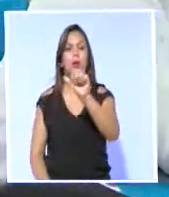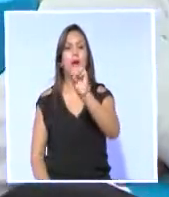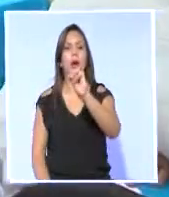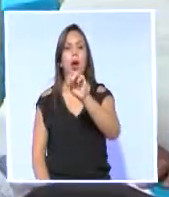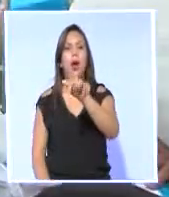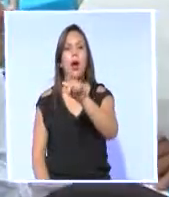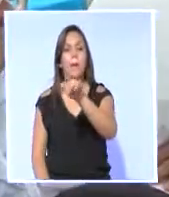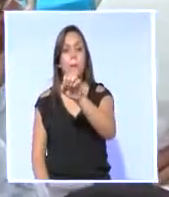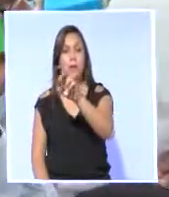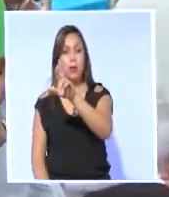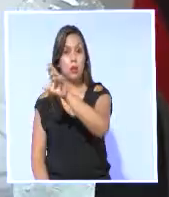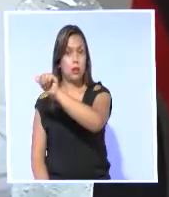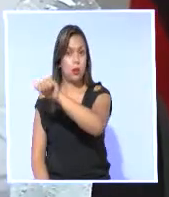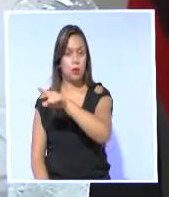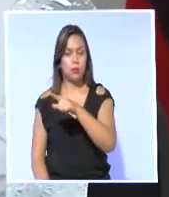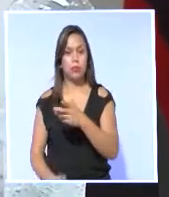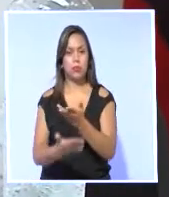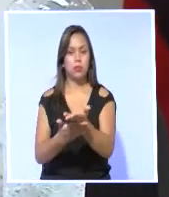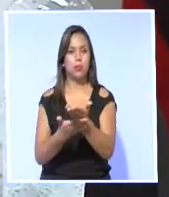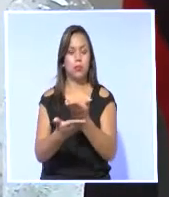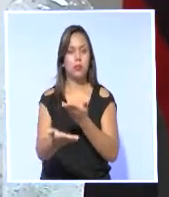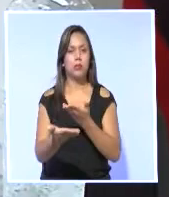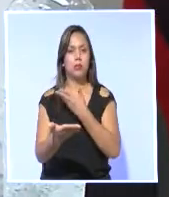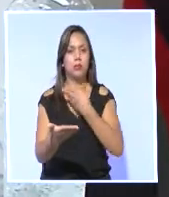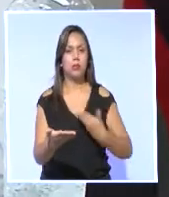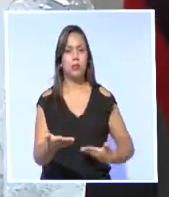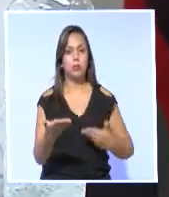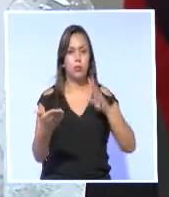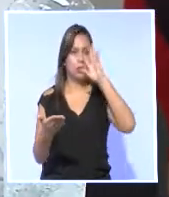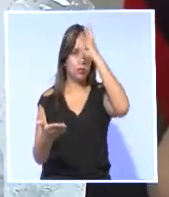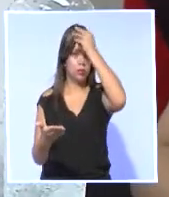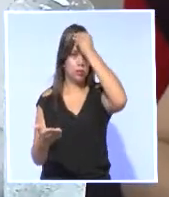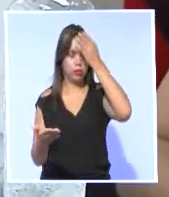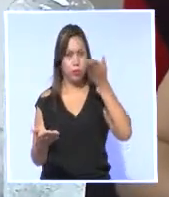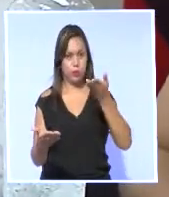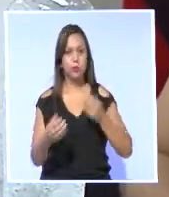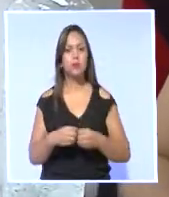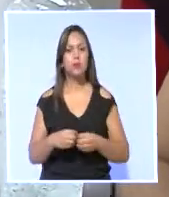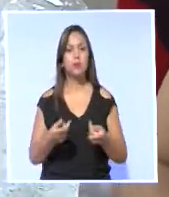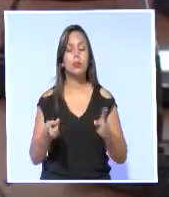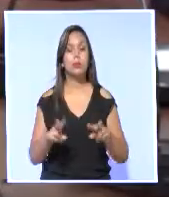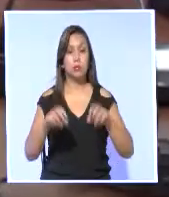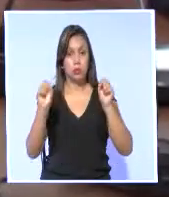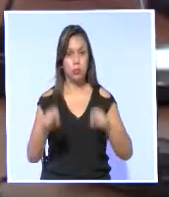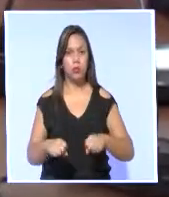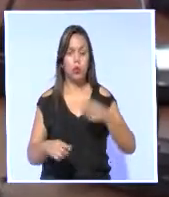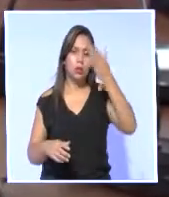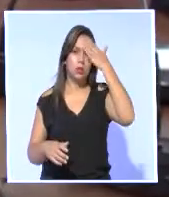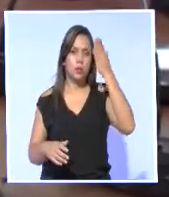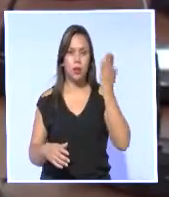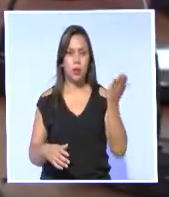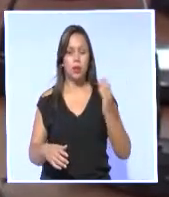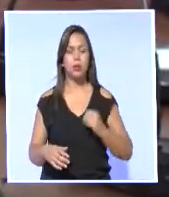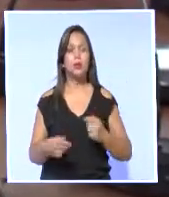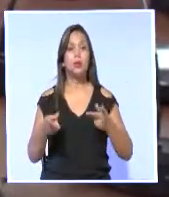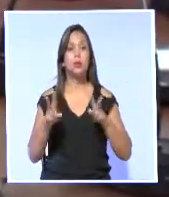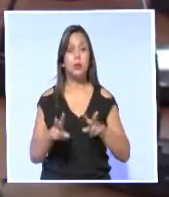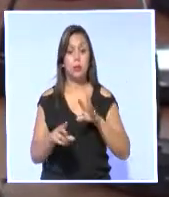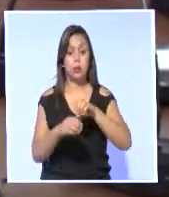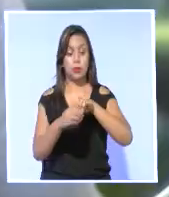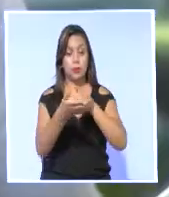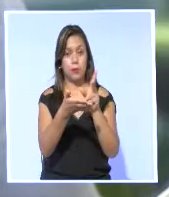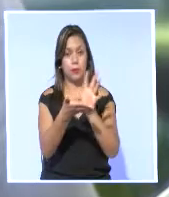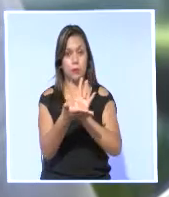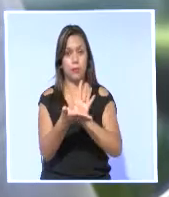denominada Ampetra, de iniciativa del presidente del Legislativo José Serrano, para poder conocer mejor este caso y desde la Asamblea